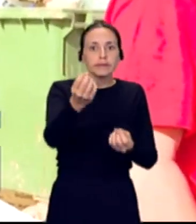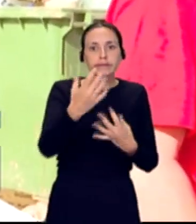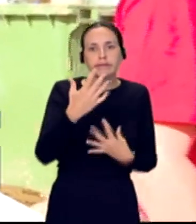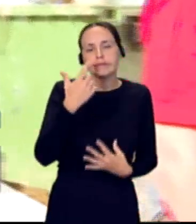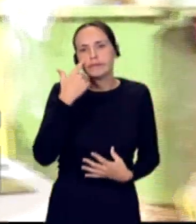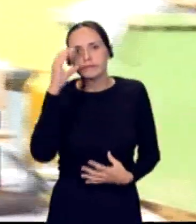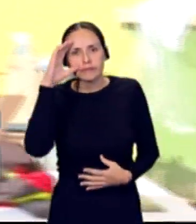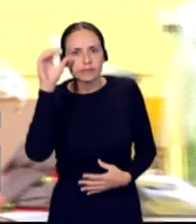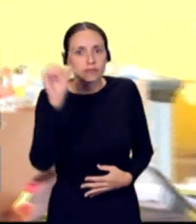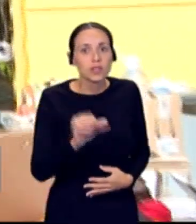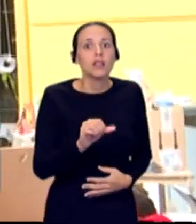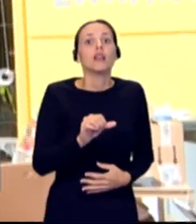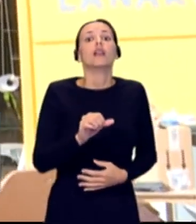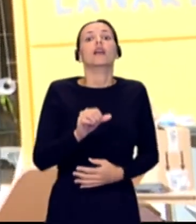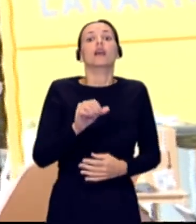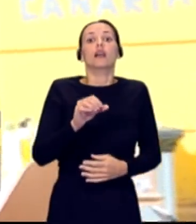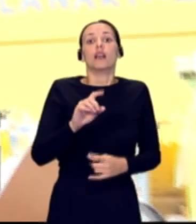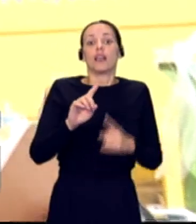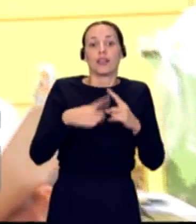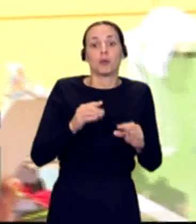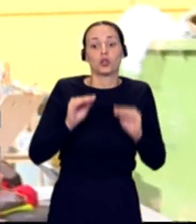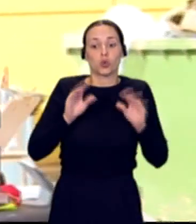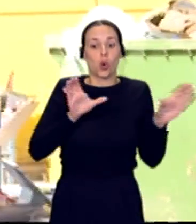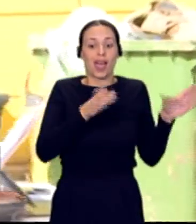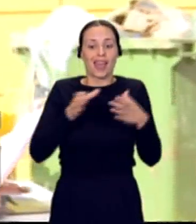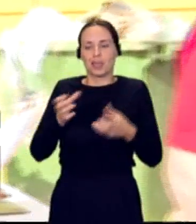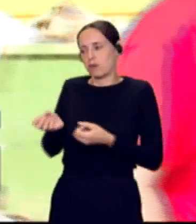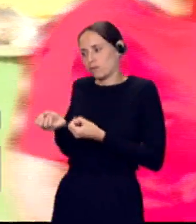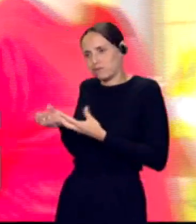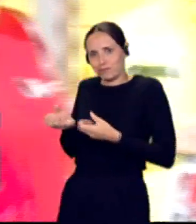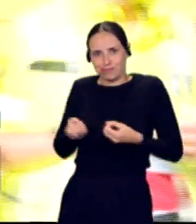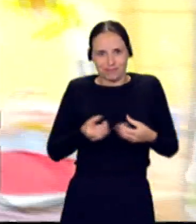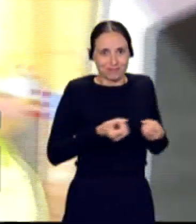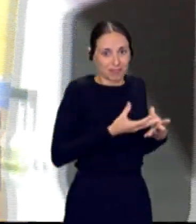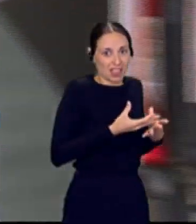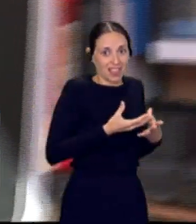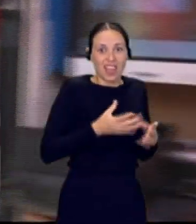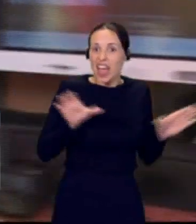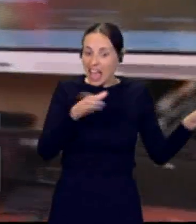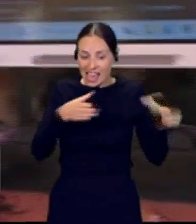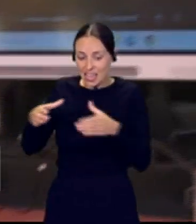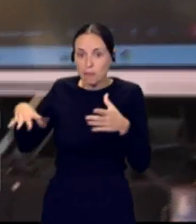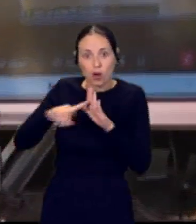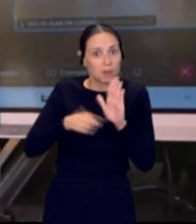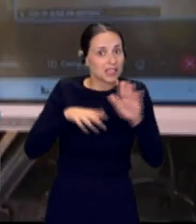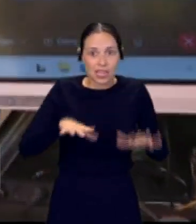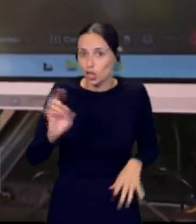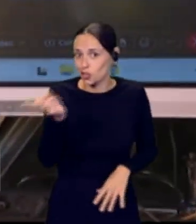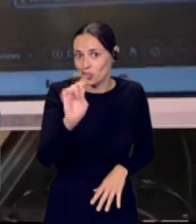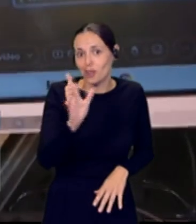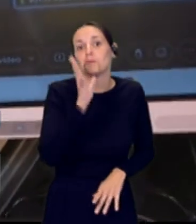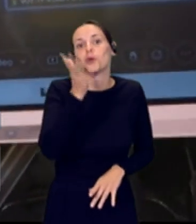mensaje. Y después, por supuesto, trasladárselo a todos los efectivos que no están aquí porque están precisamente en muchas de esas